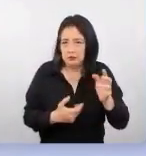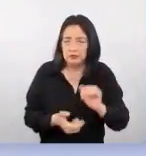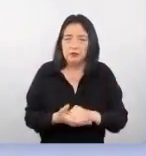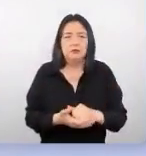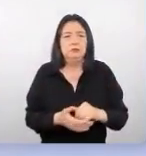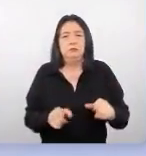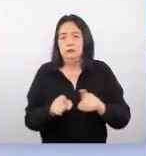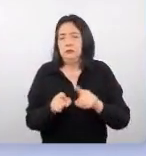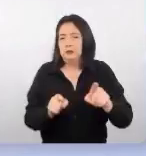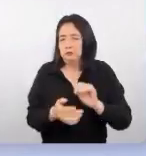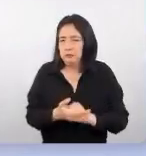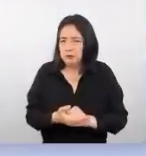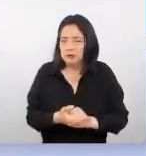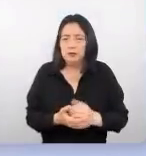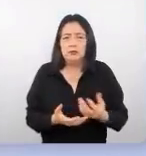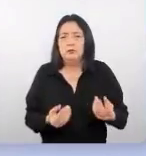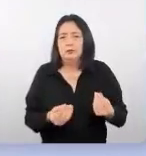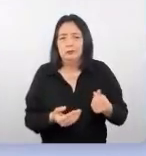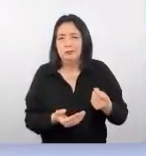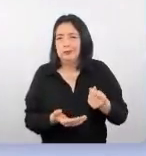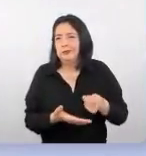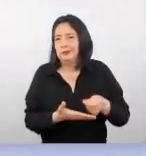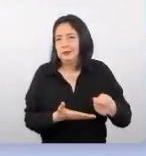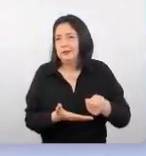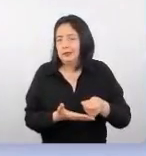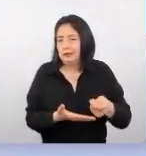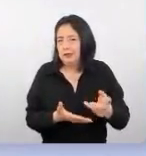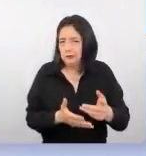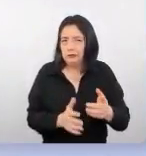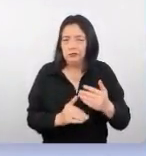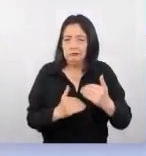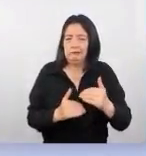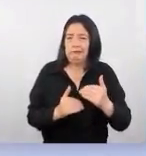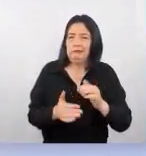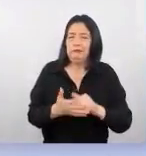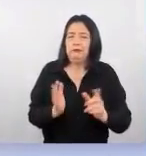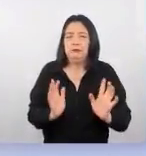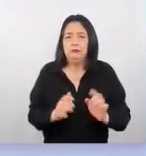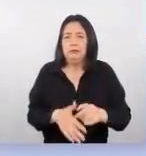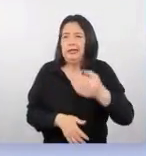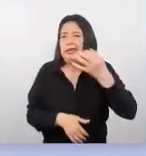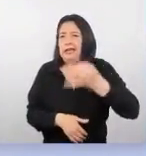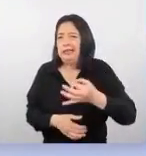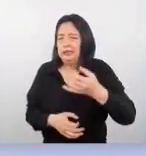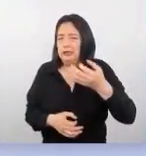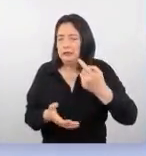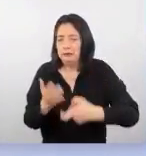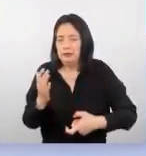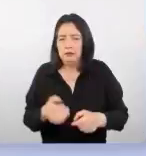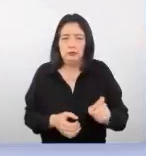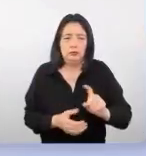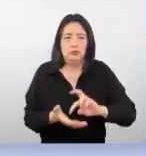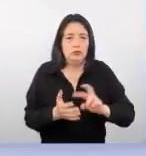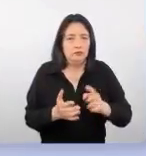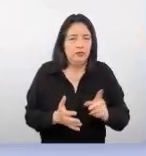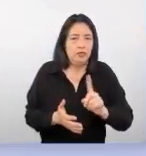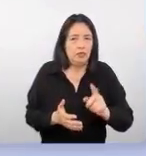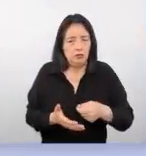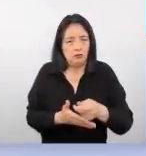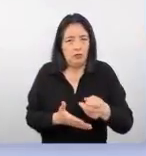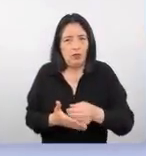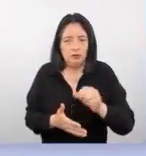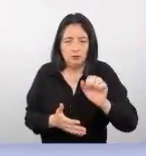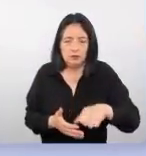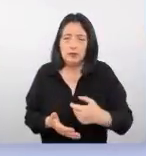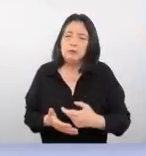Ellos también miden sus gastos, ven bastante la relación calidad-precio, no quiere decir que no van a gastar, pero van a